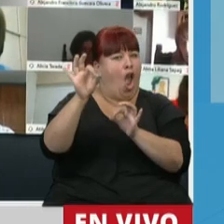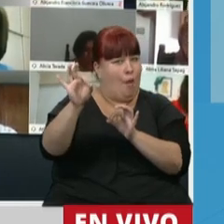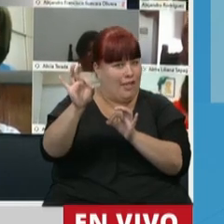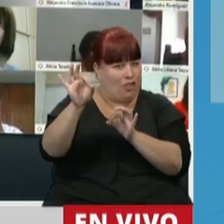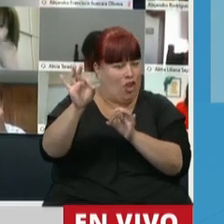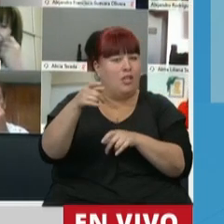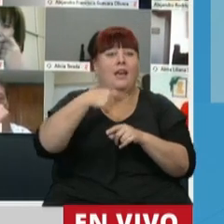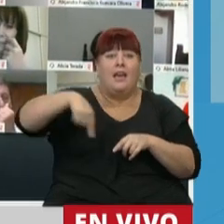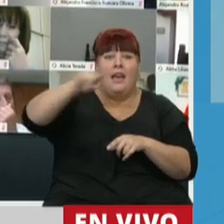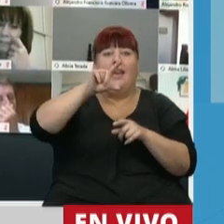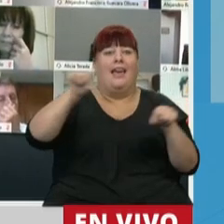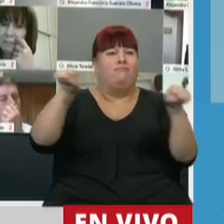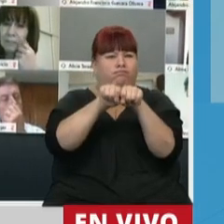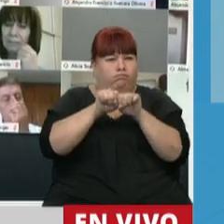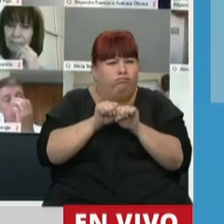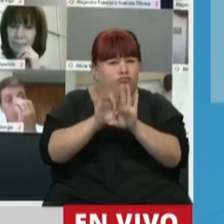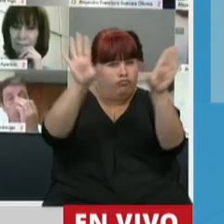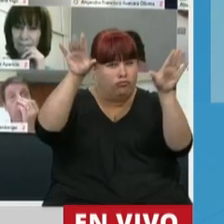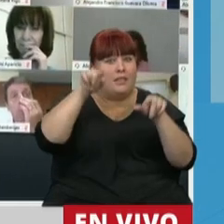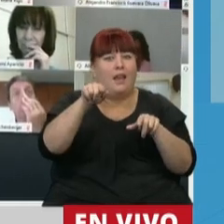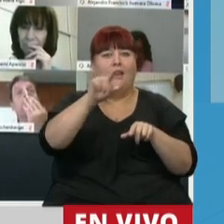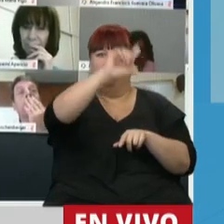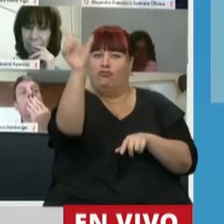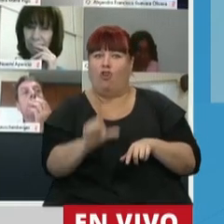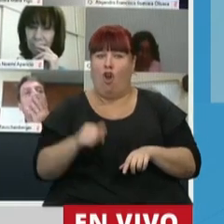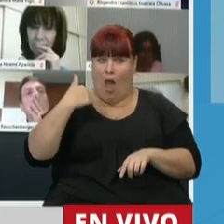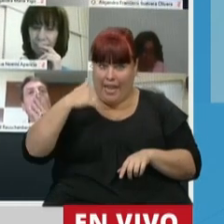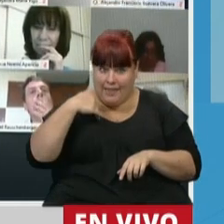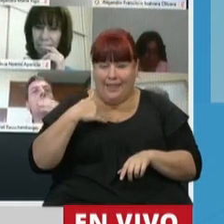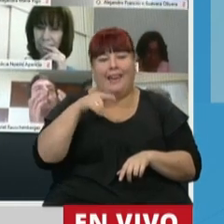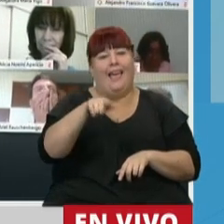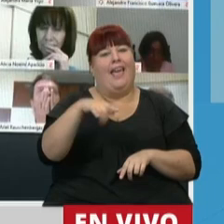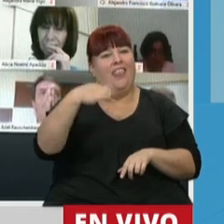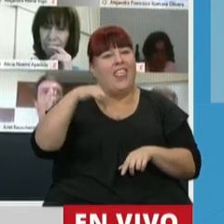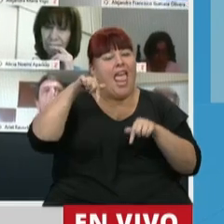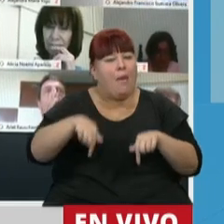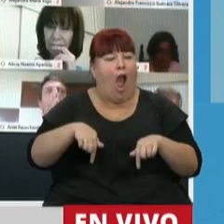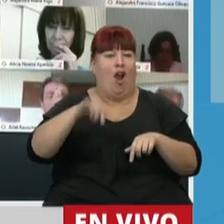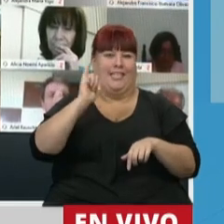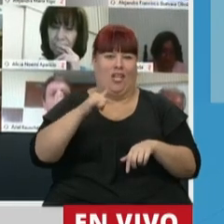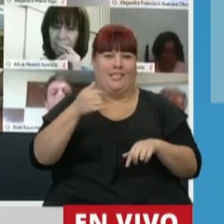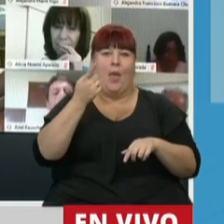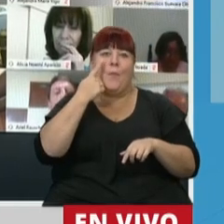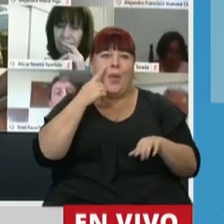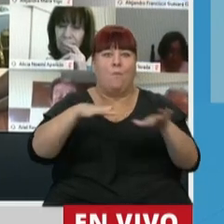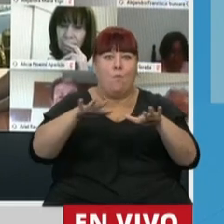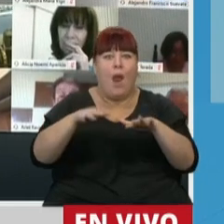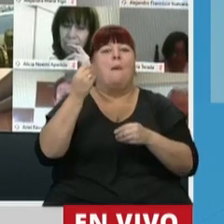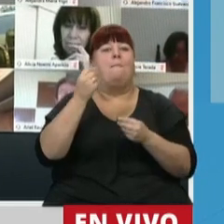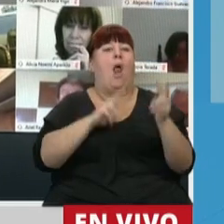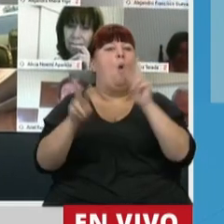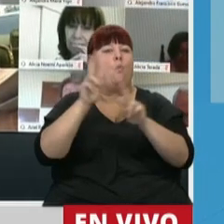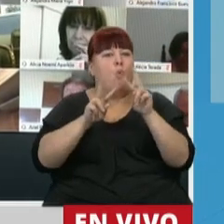donde la fibra óptica recorrió el país estuvieran absolutamente activos y iban en